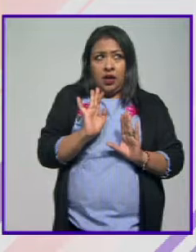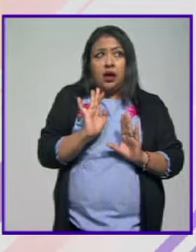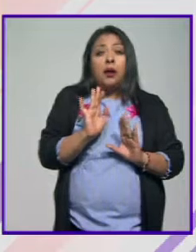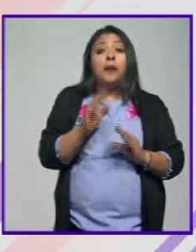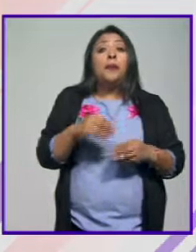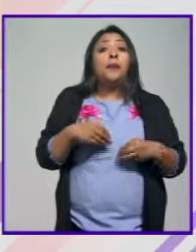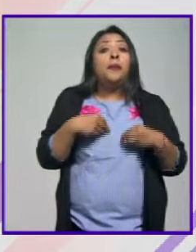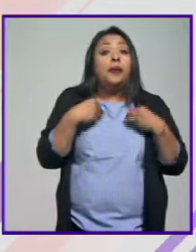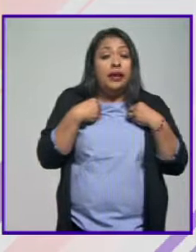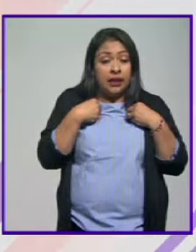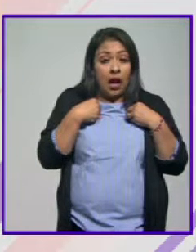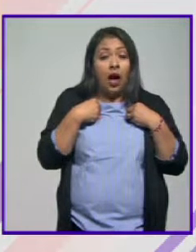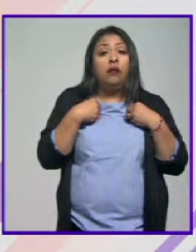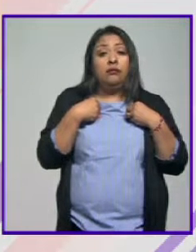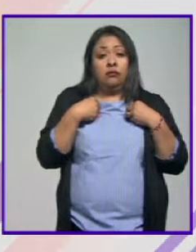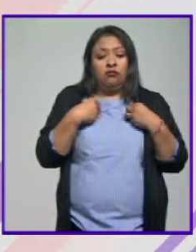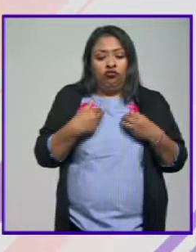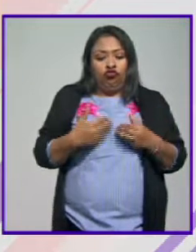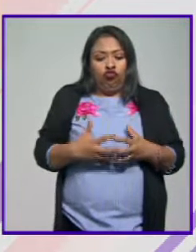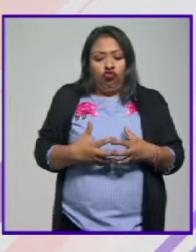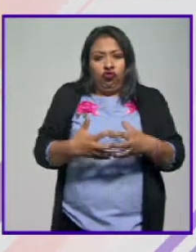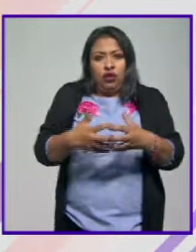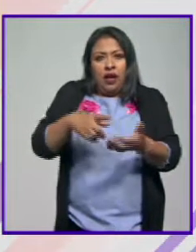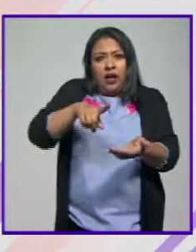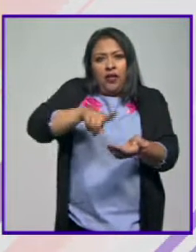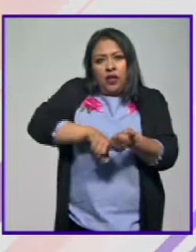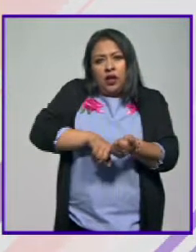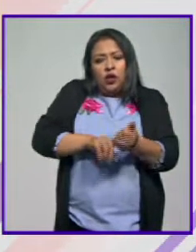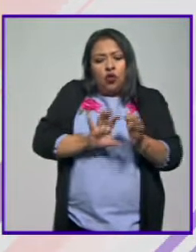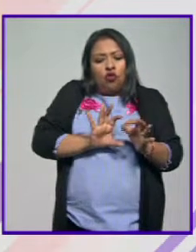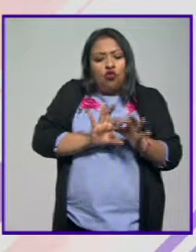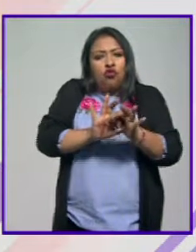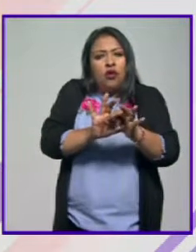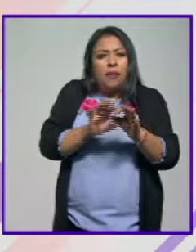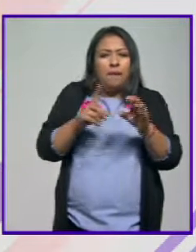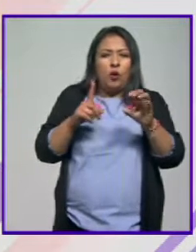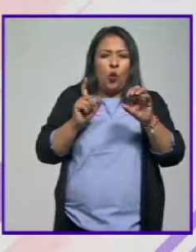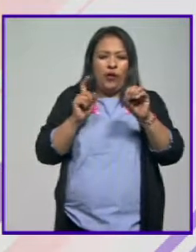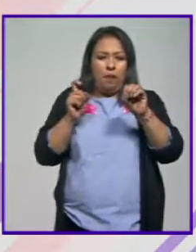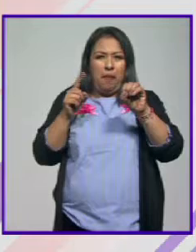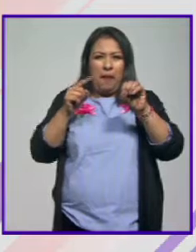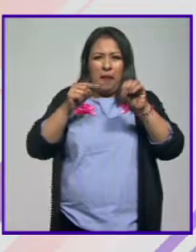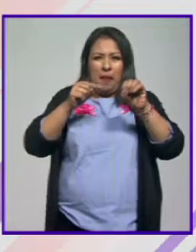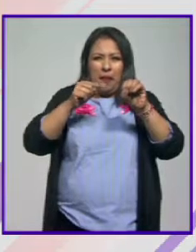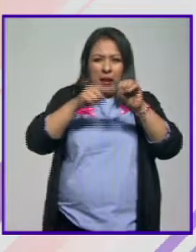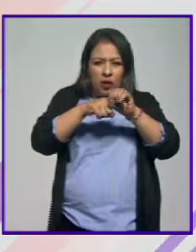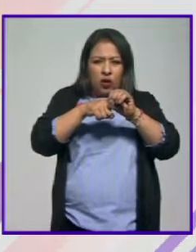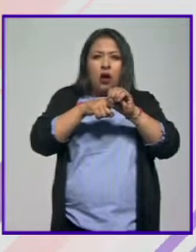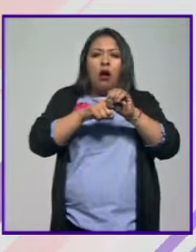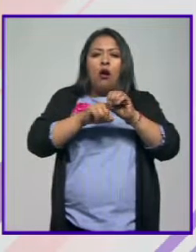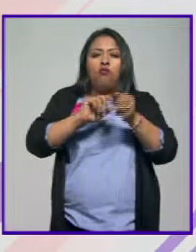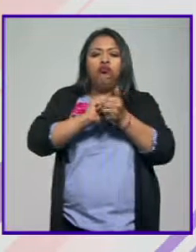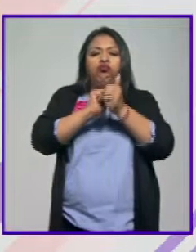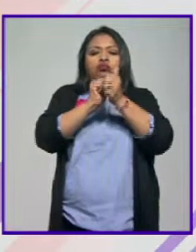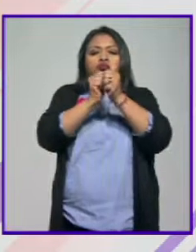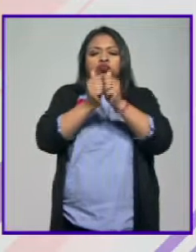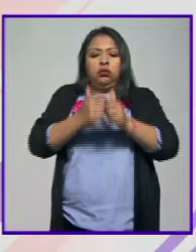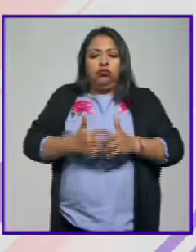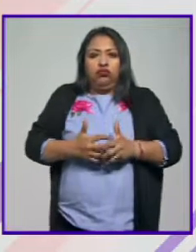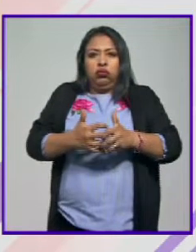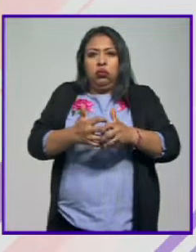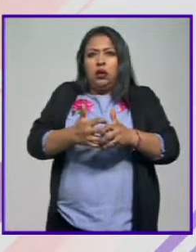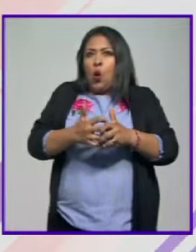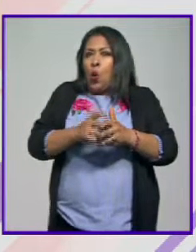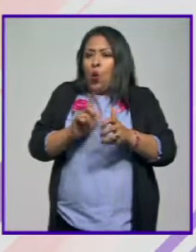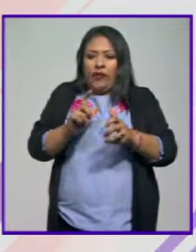la vida creada a partir de la unión del espermatozoide y el óvulo, que se crea el huevo cigoto desde